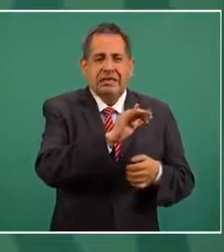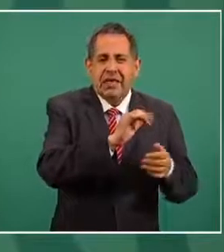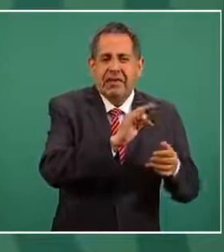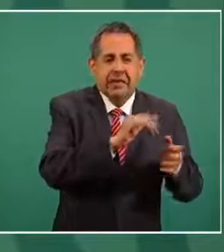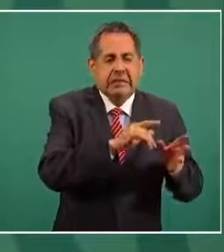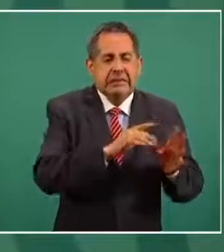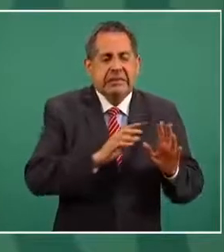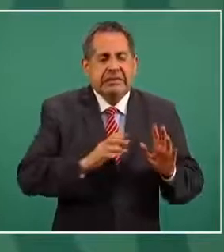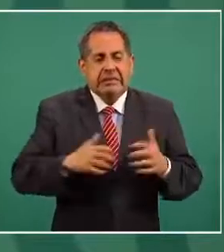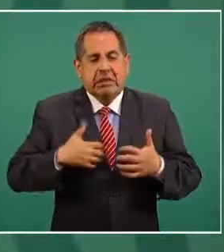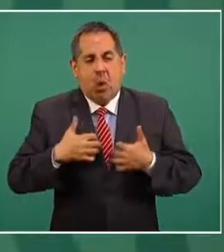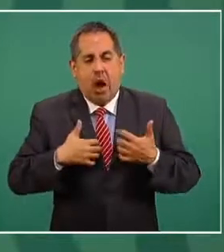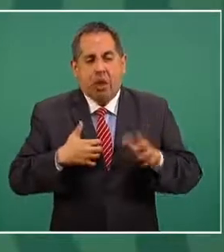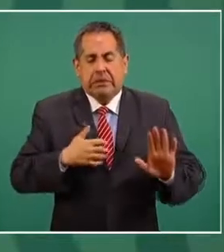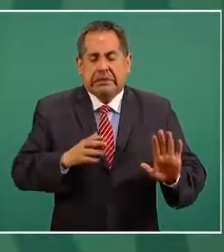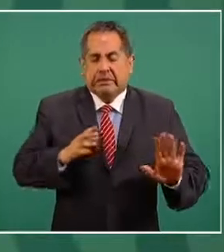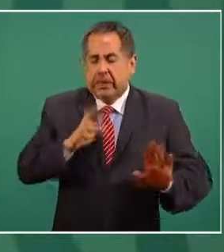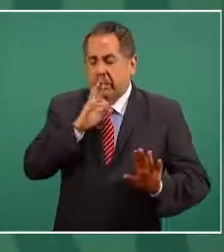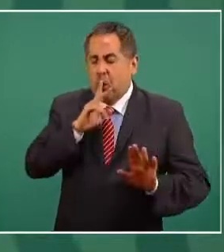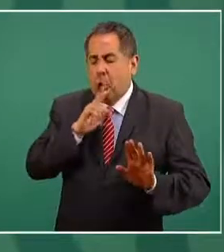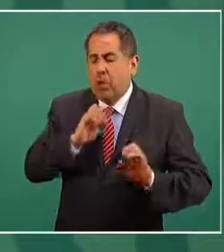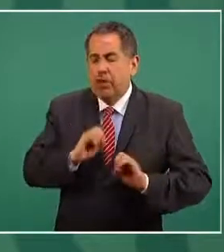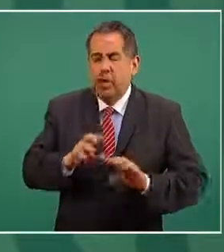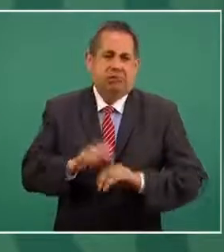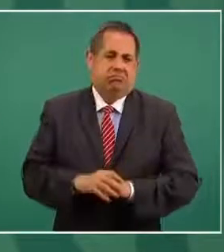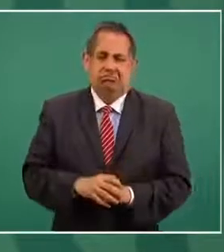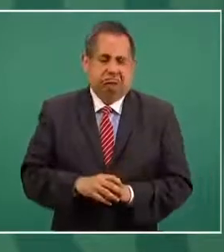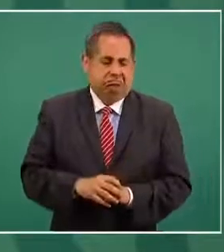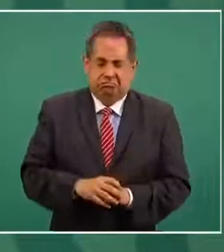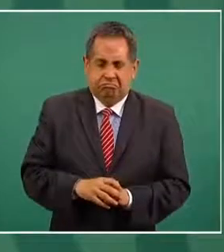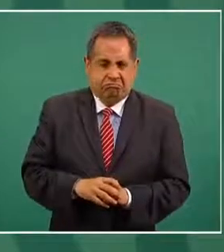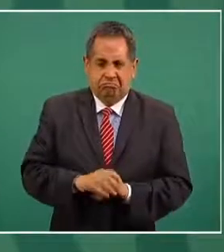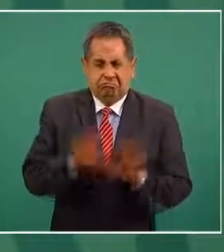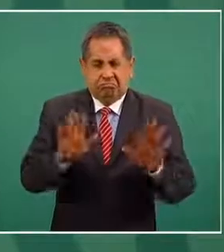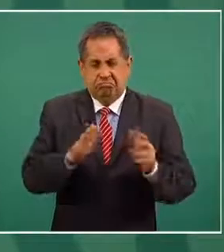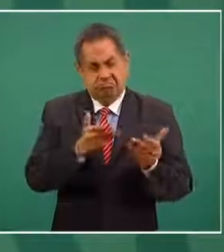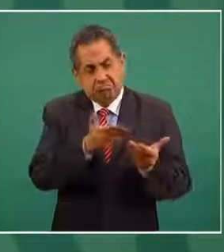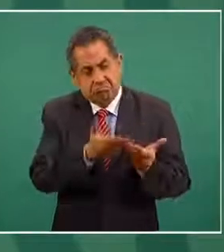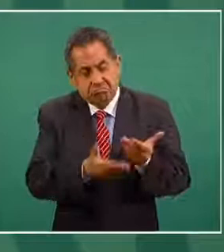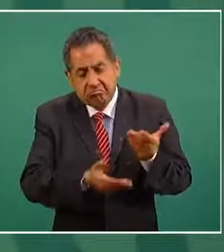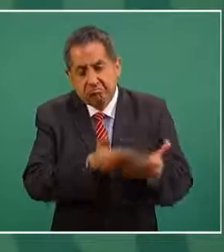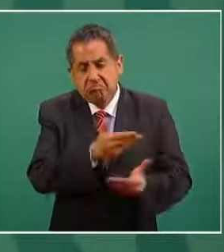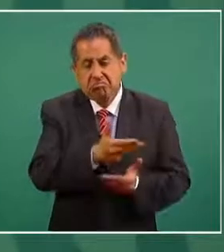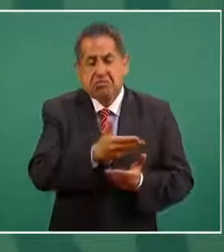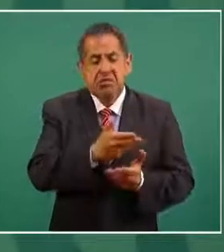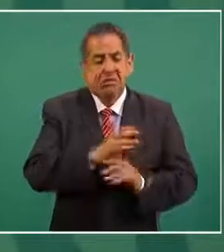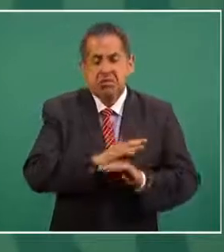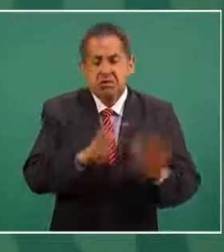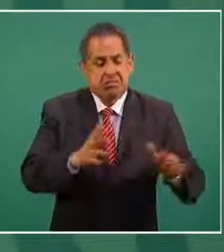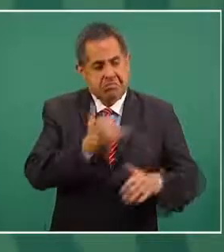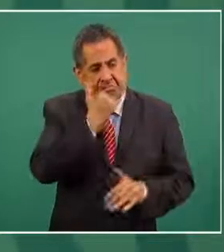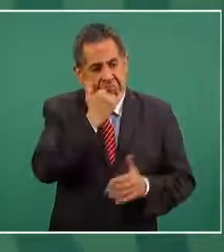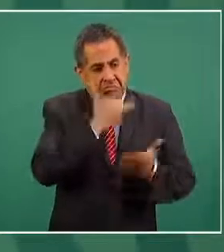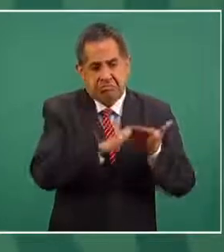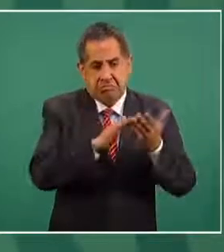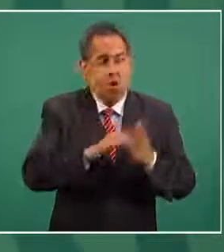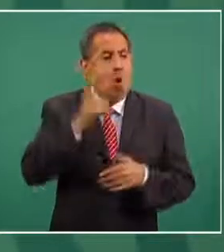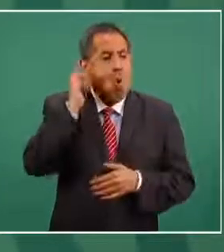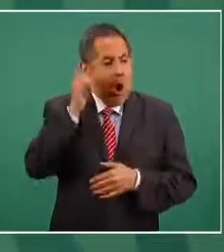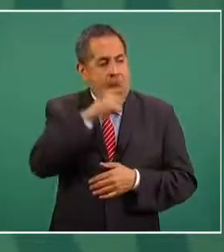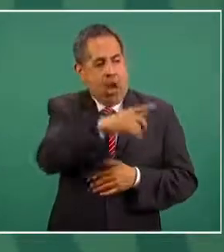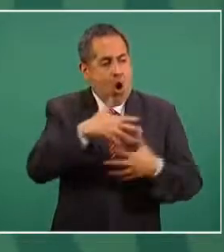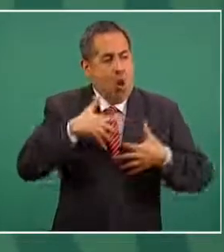sí por eso les ofrecemos disculpa y ojalá y